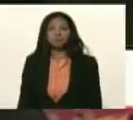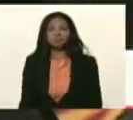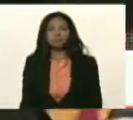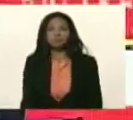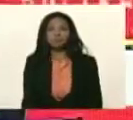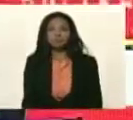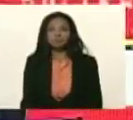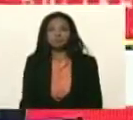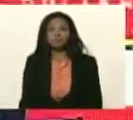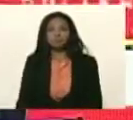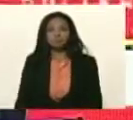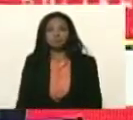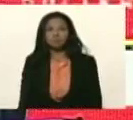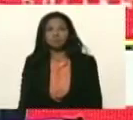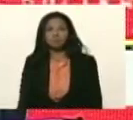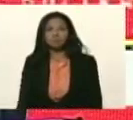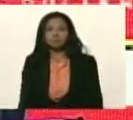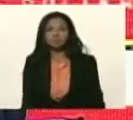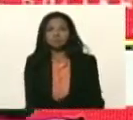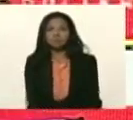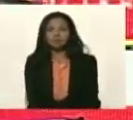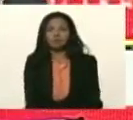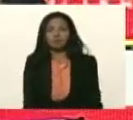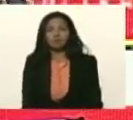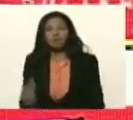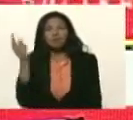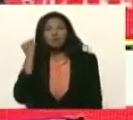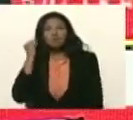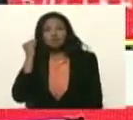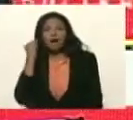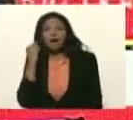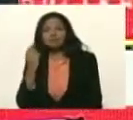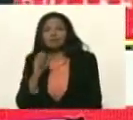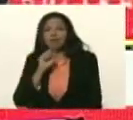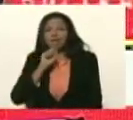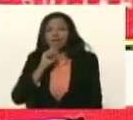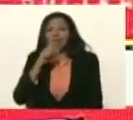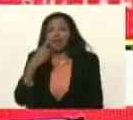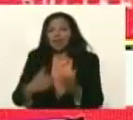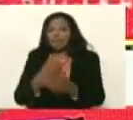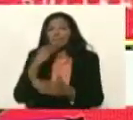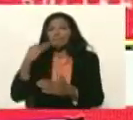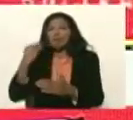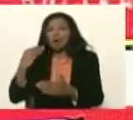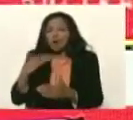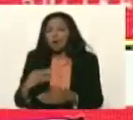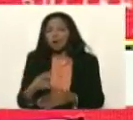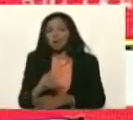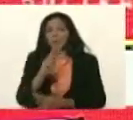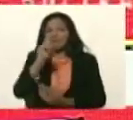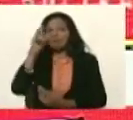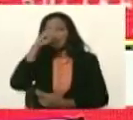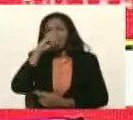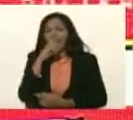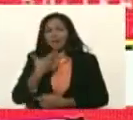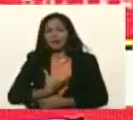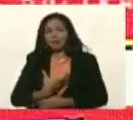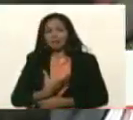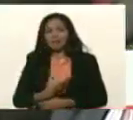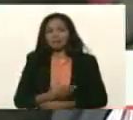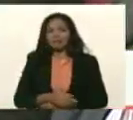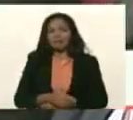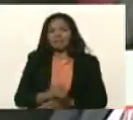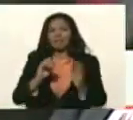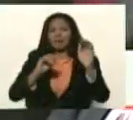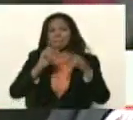20 años de alcaldesa, 15, nada más, ya se defiende, no son 20, son 15, no exagere, presidente,